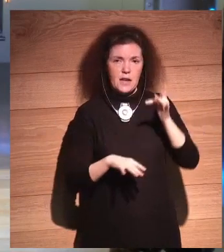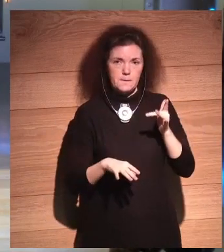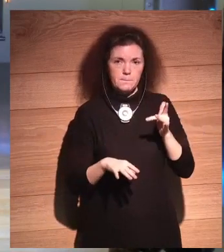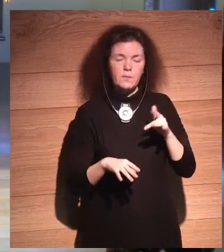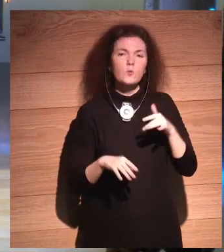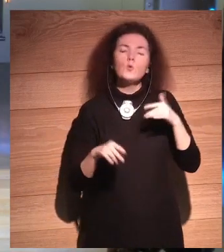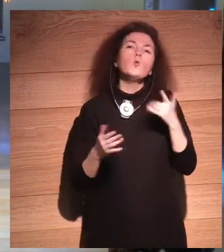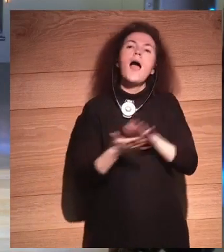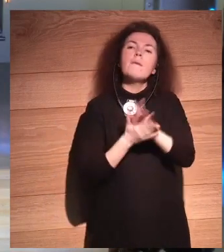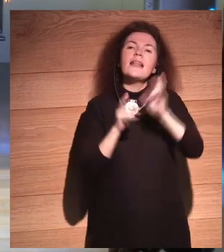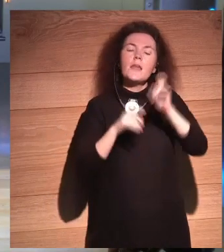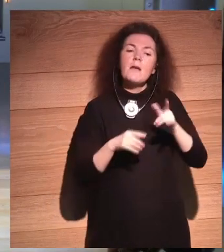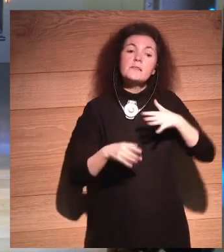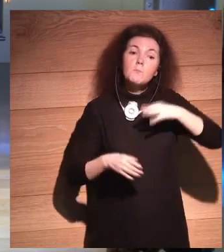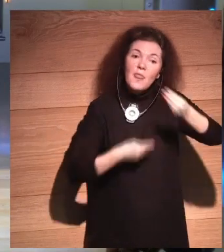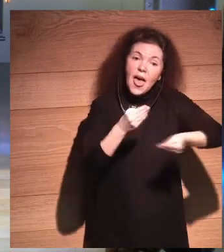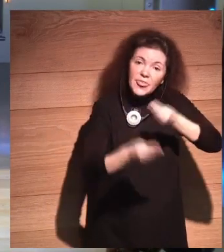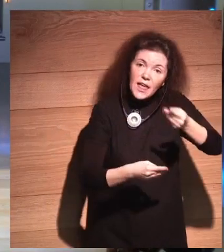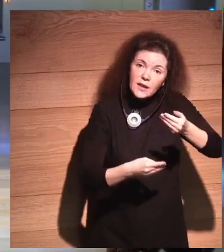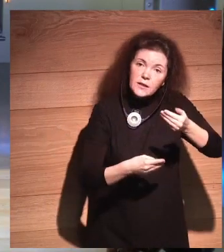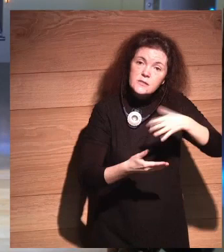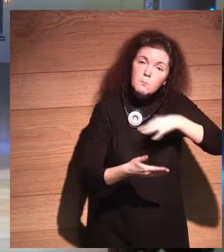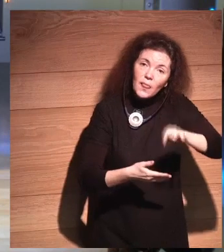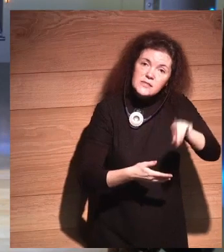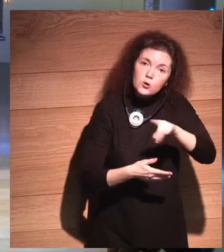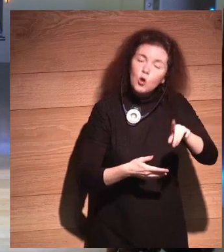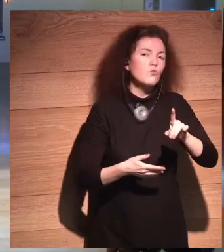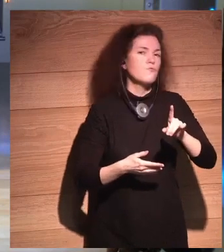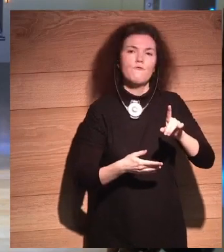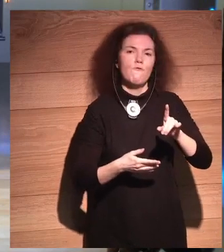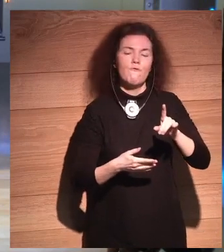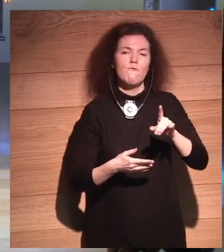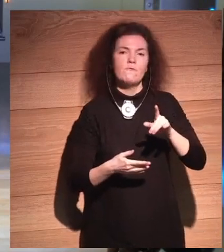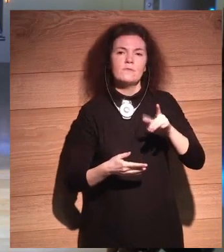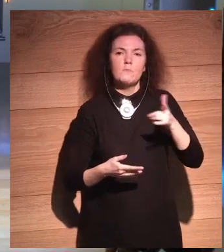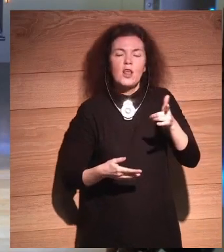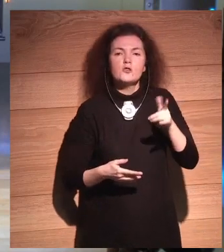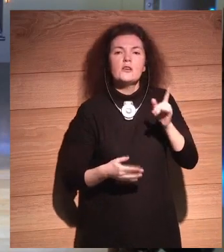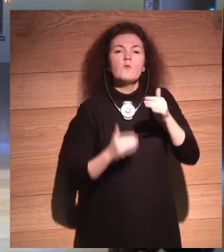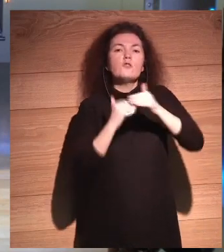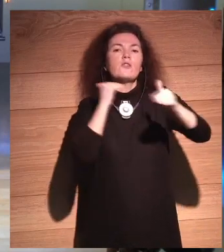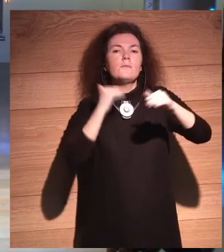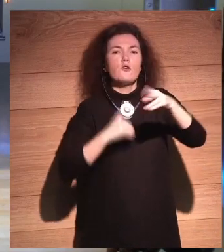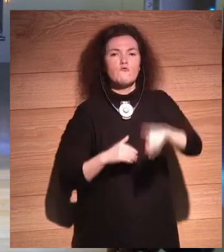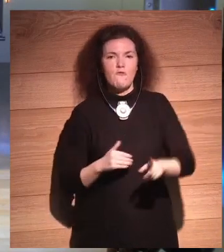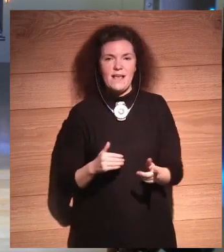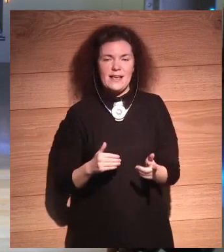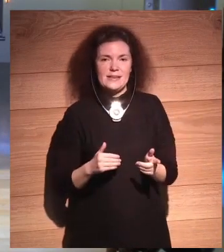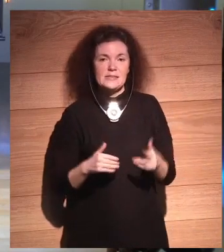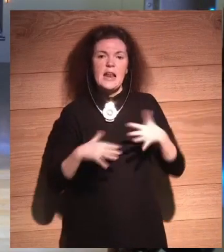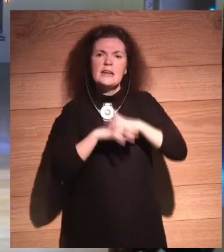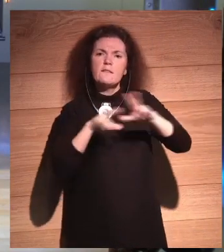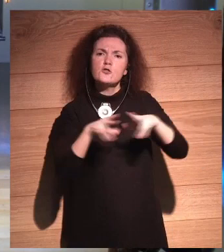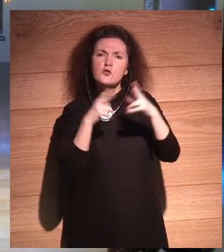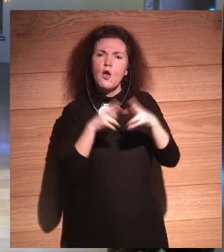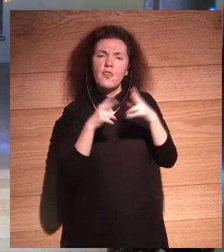no es una cuestión la viabilidad técnica, sino porque esto ya no es sostenible. Las redes